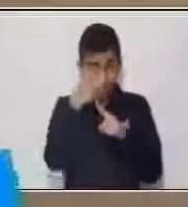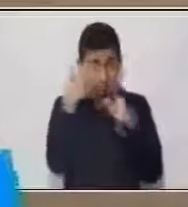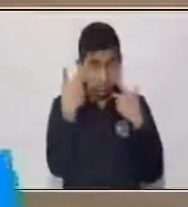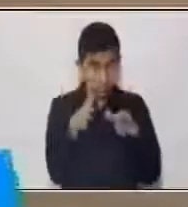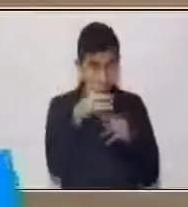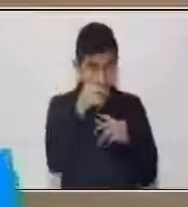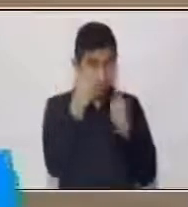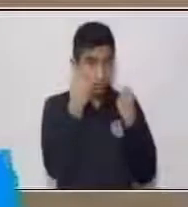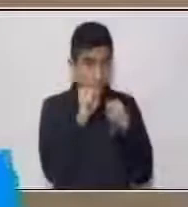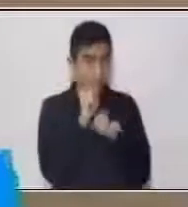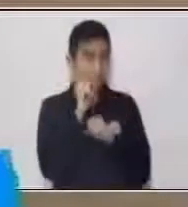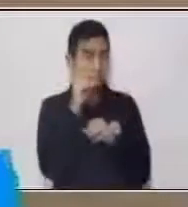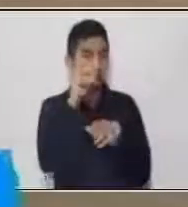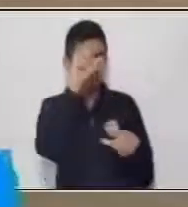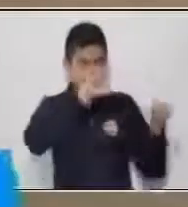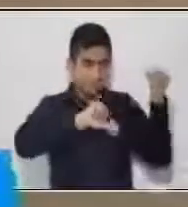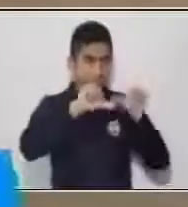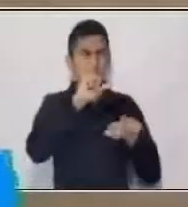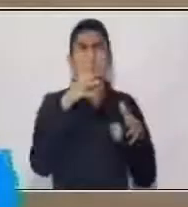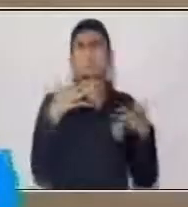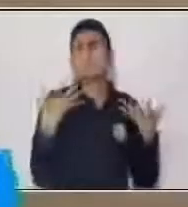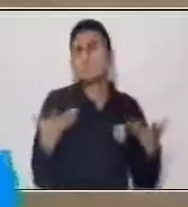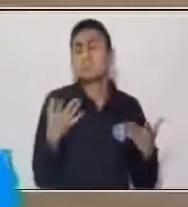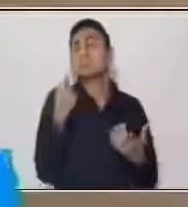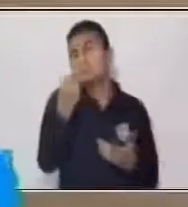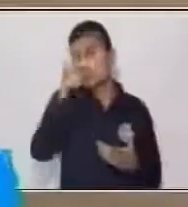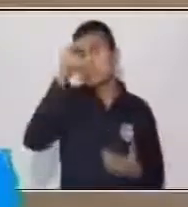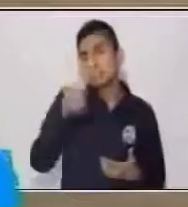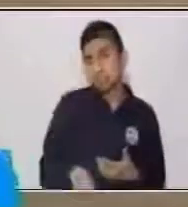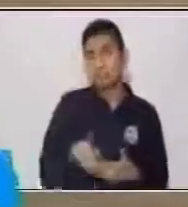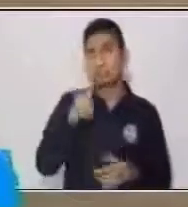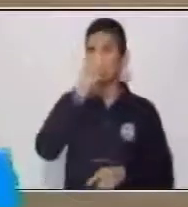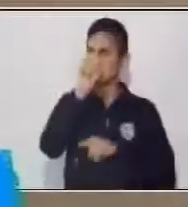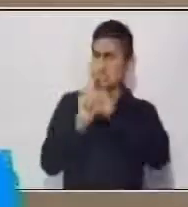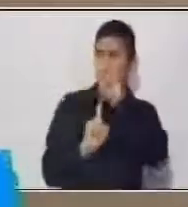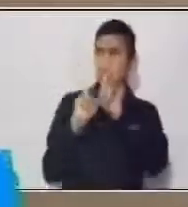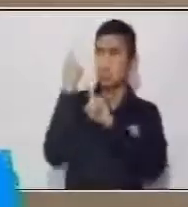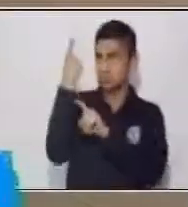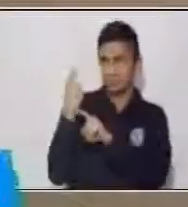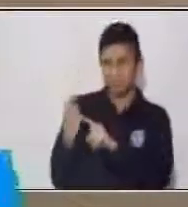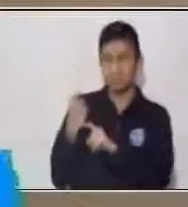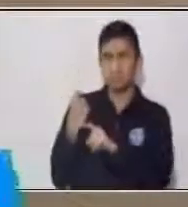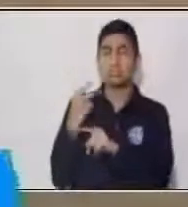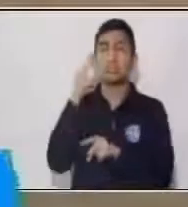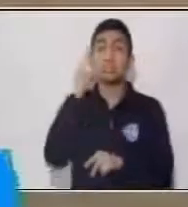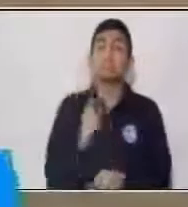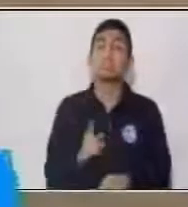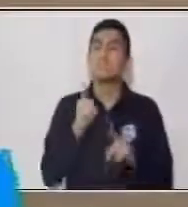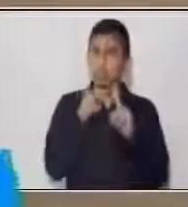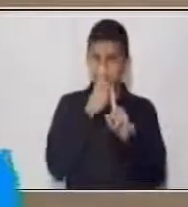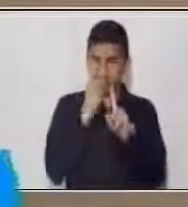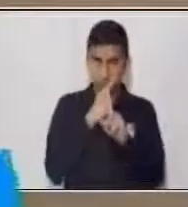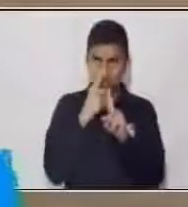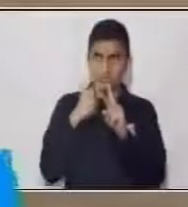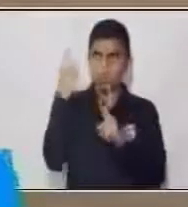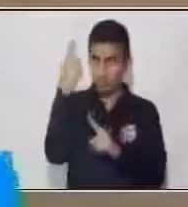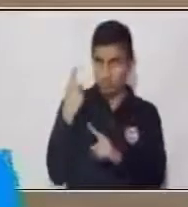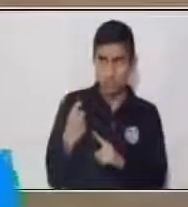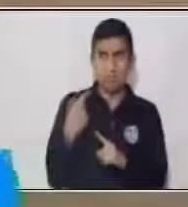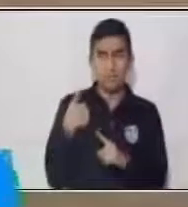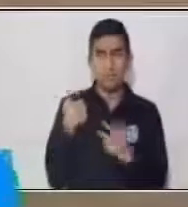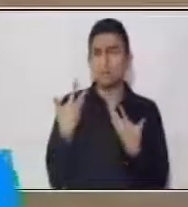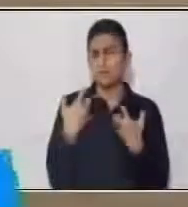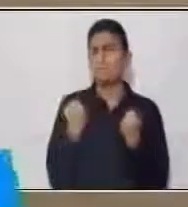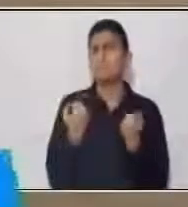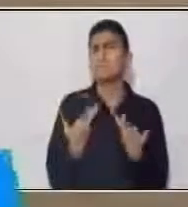experimento? Debías de hacerte una pregunta. Siempre empezamos con una pregunta y la pregunta que yo